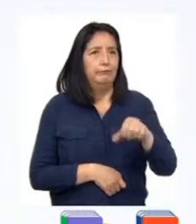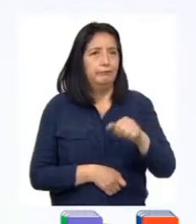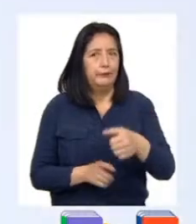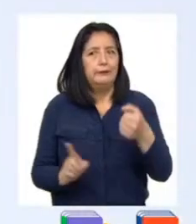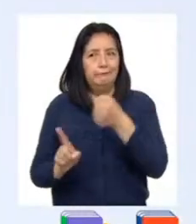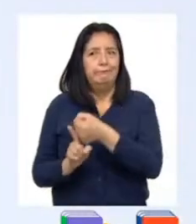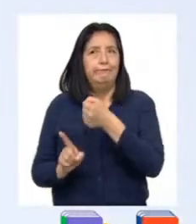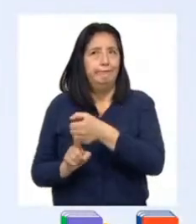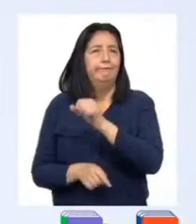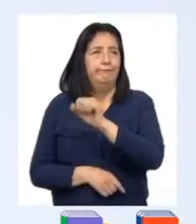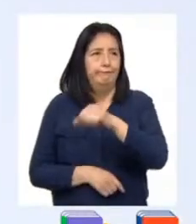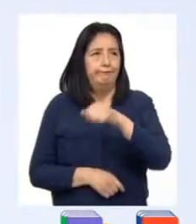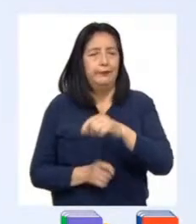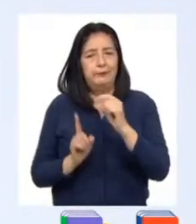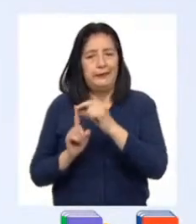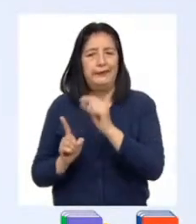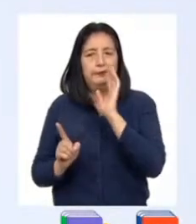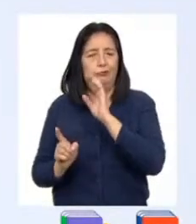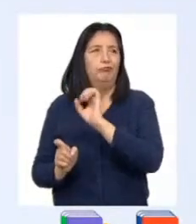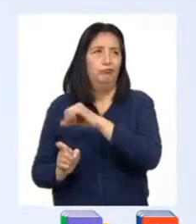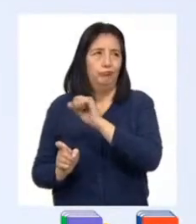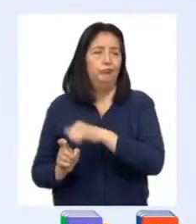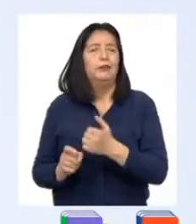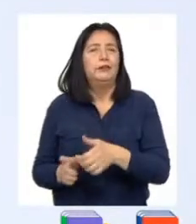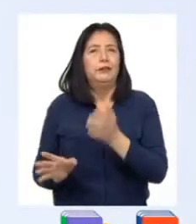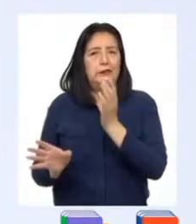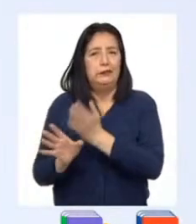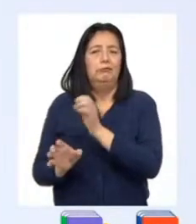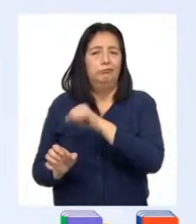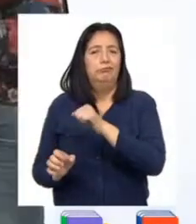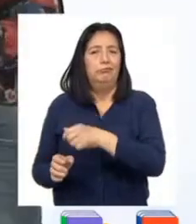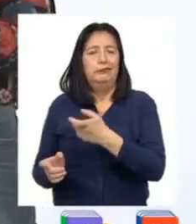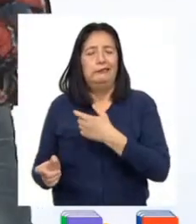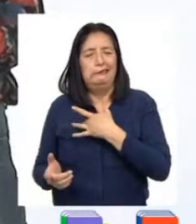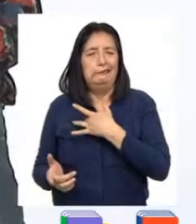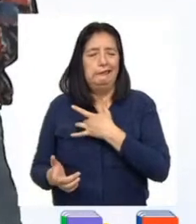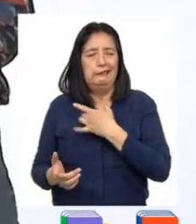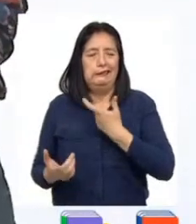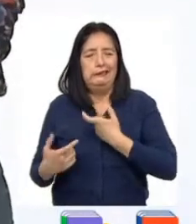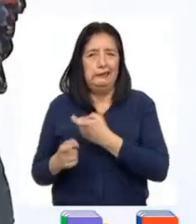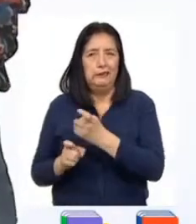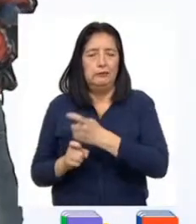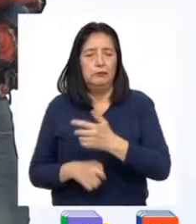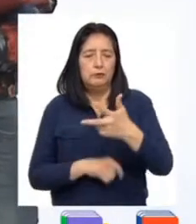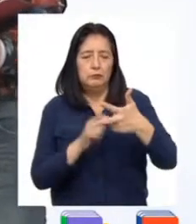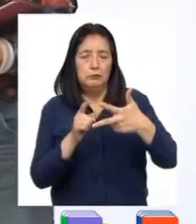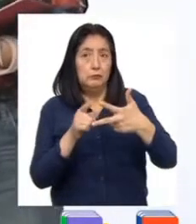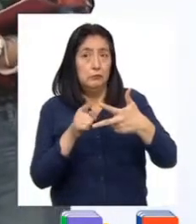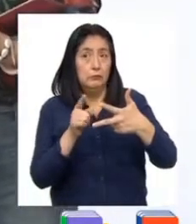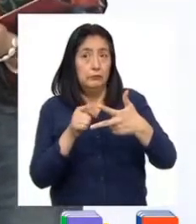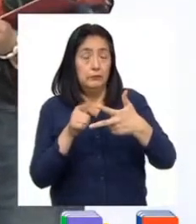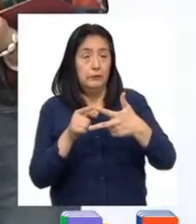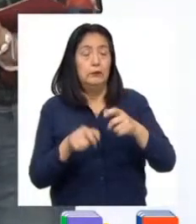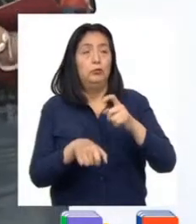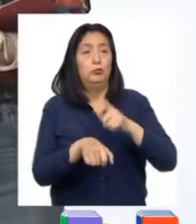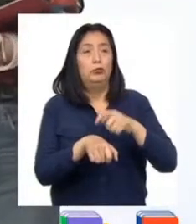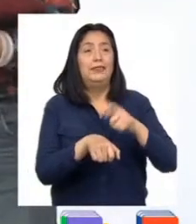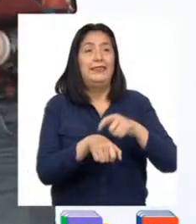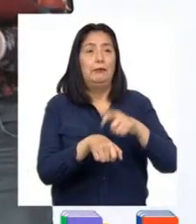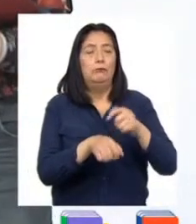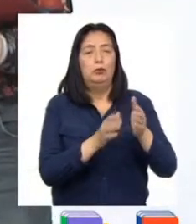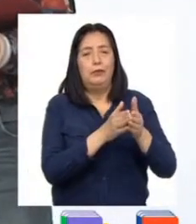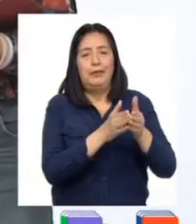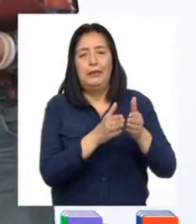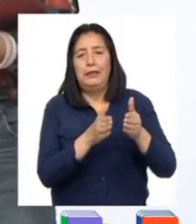físicas, verbales y psicológicas que lo están afectando. Según el punto 2, se da a lo largo del tiempo, es decir,